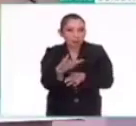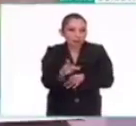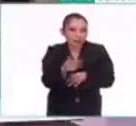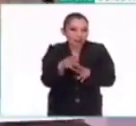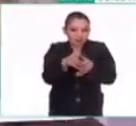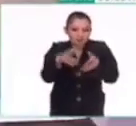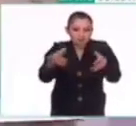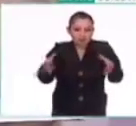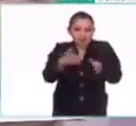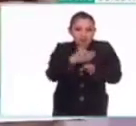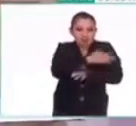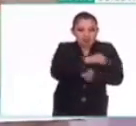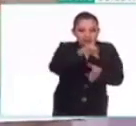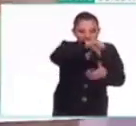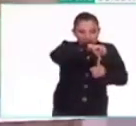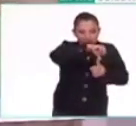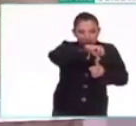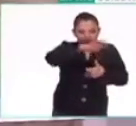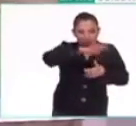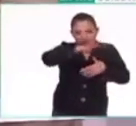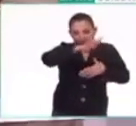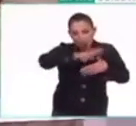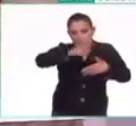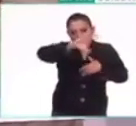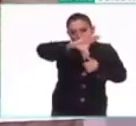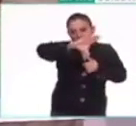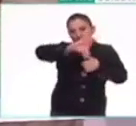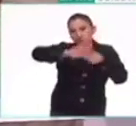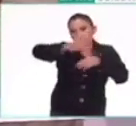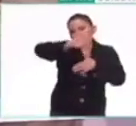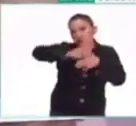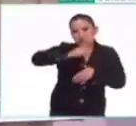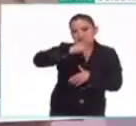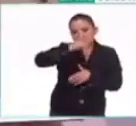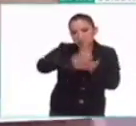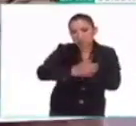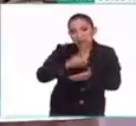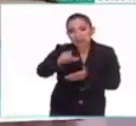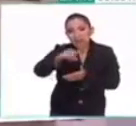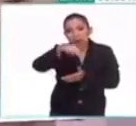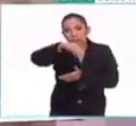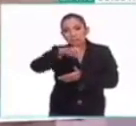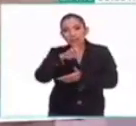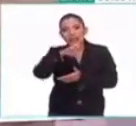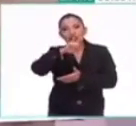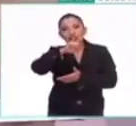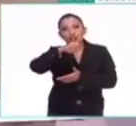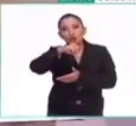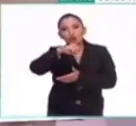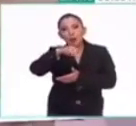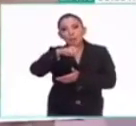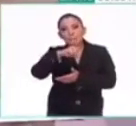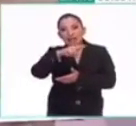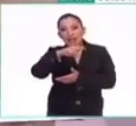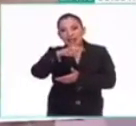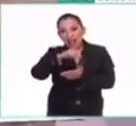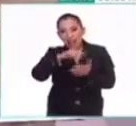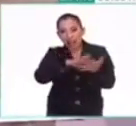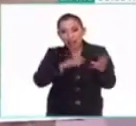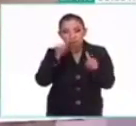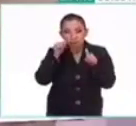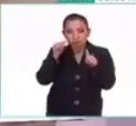se extiende más a Centroamérica y un poco más al norte, es un decir simplemente, esta Mesoamérica sería más correcto, está